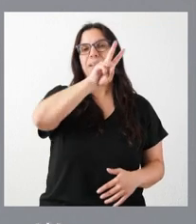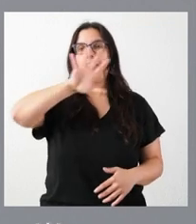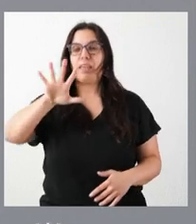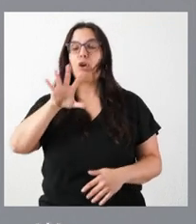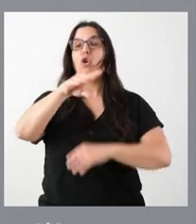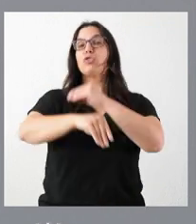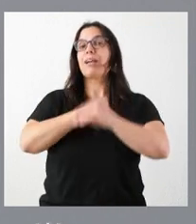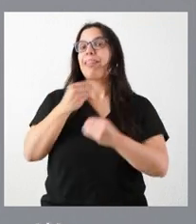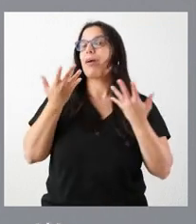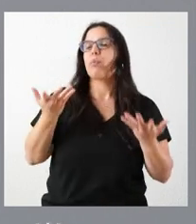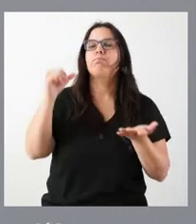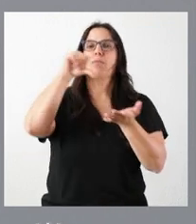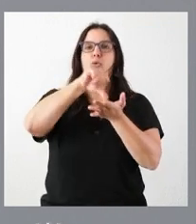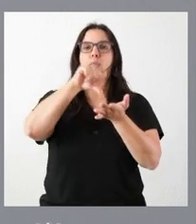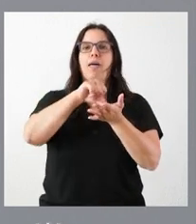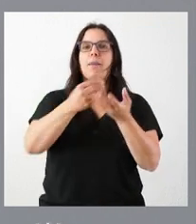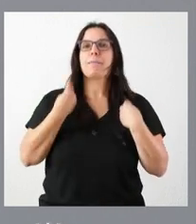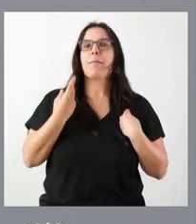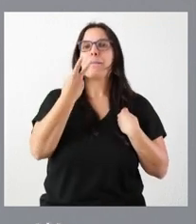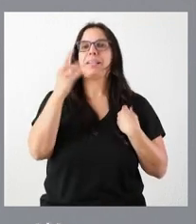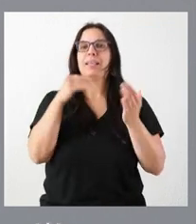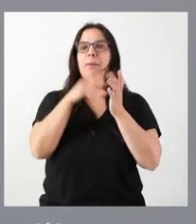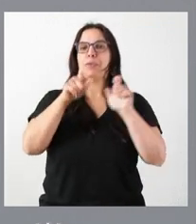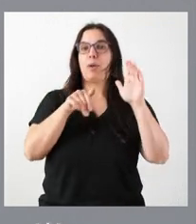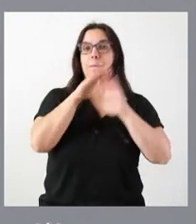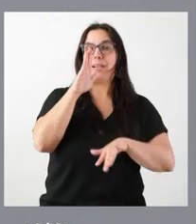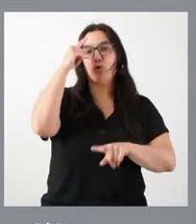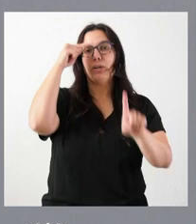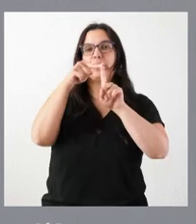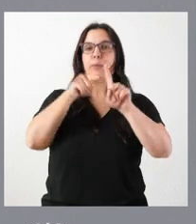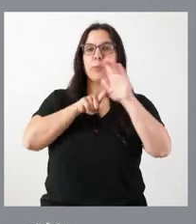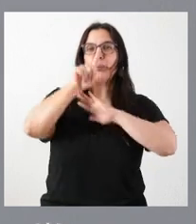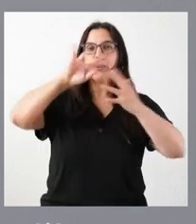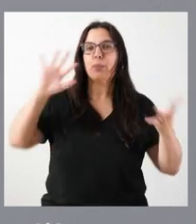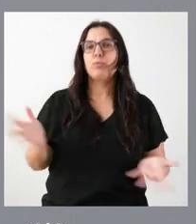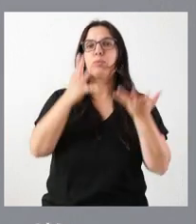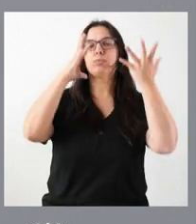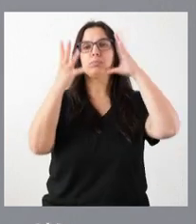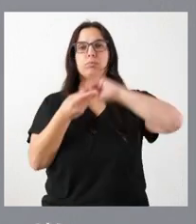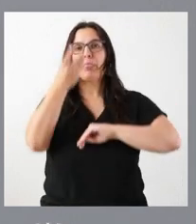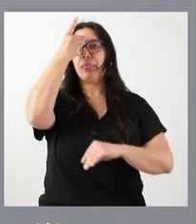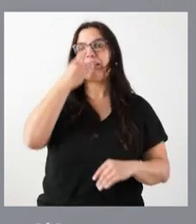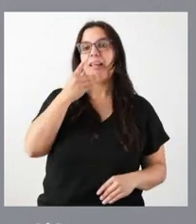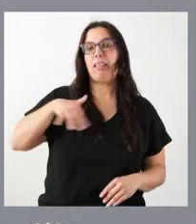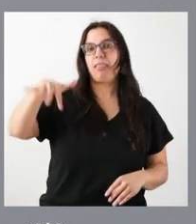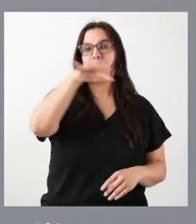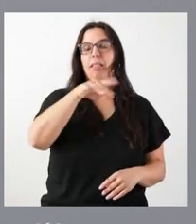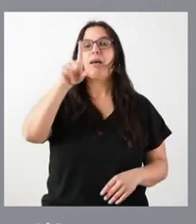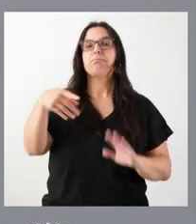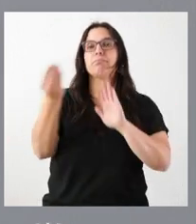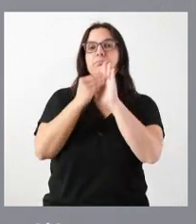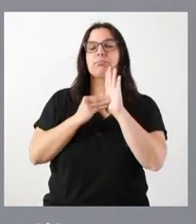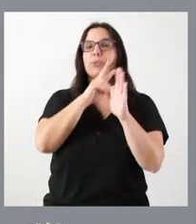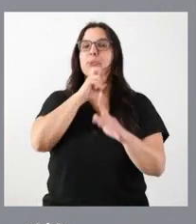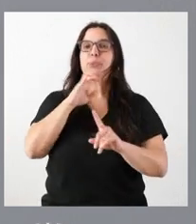de 20.000 habitantes y tienen como objetivo el impulso de la transformación digital de estos destinos, incorporando la sostenibilidad